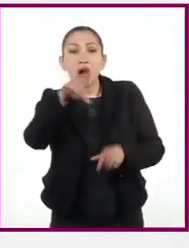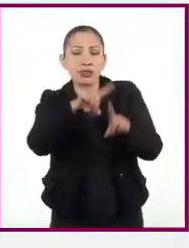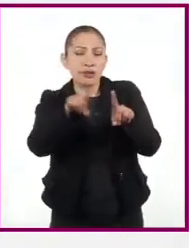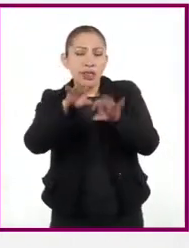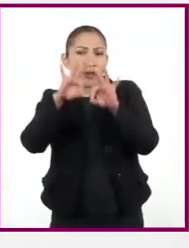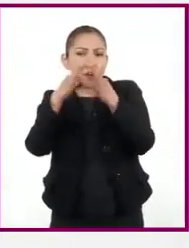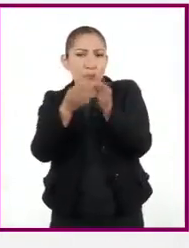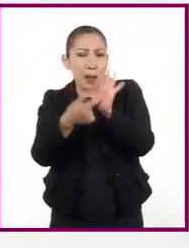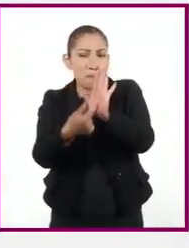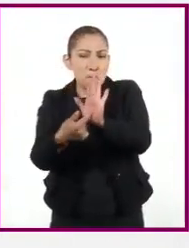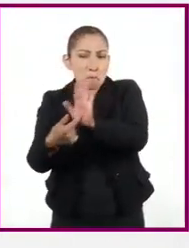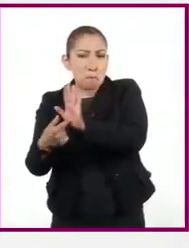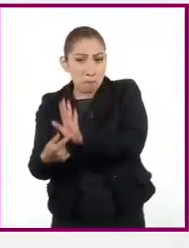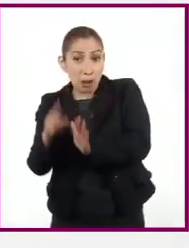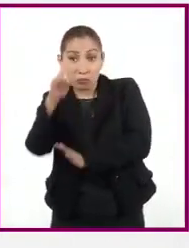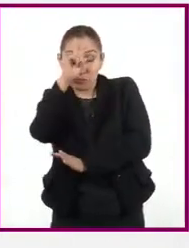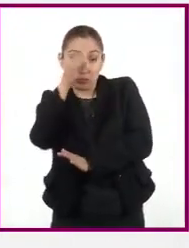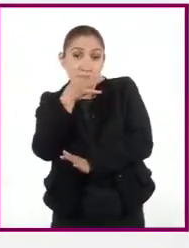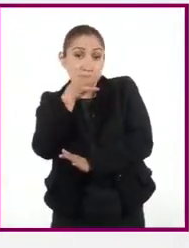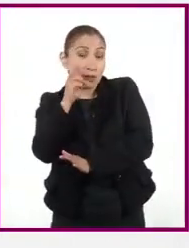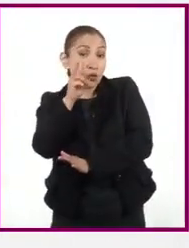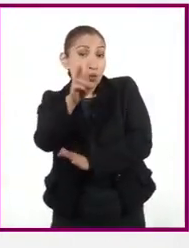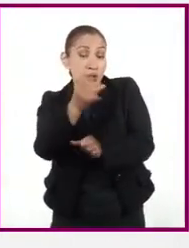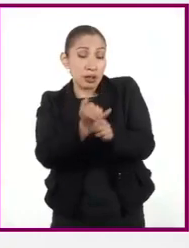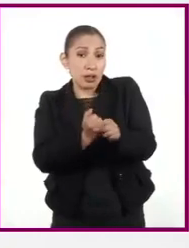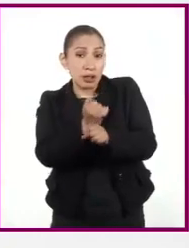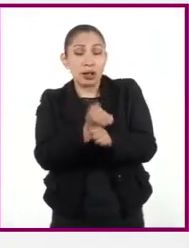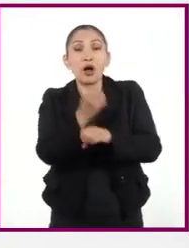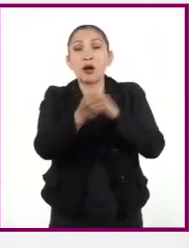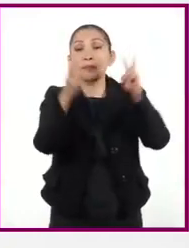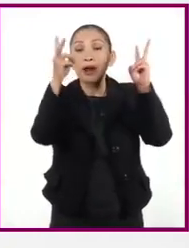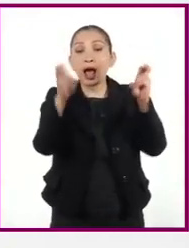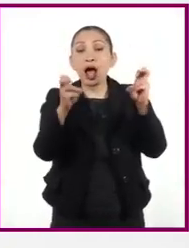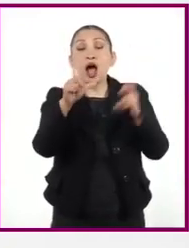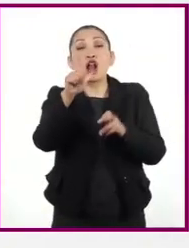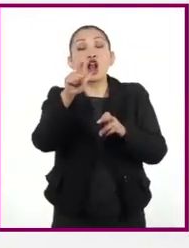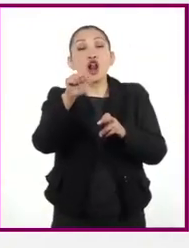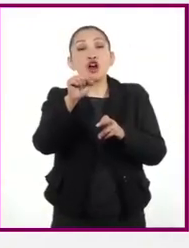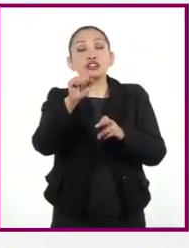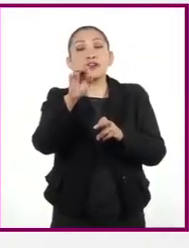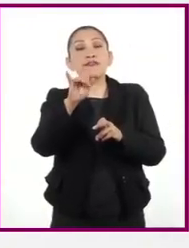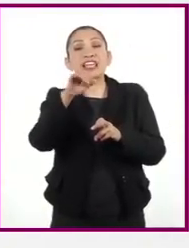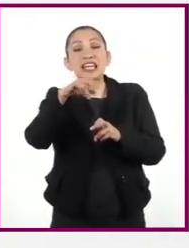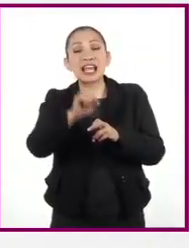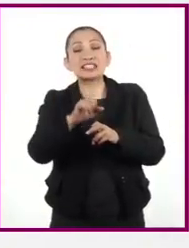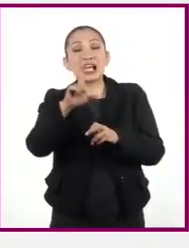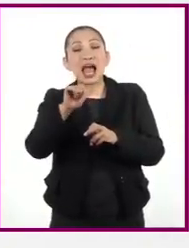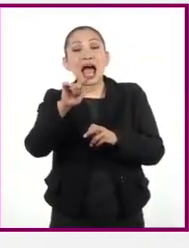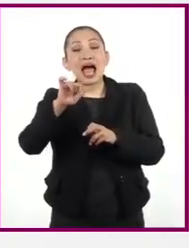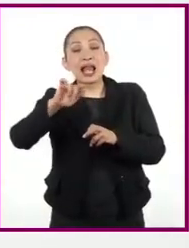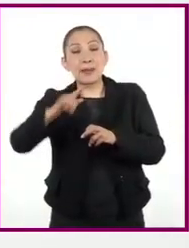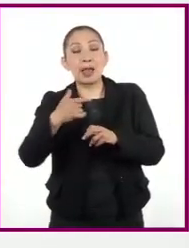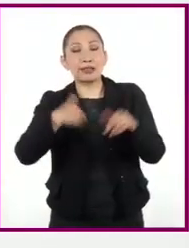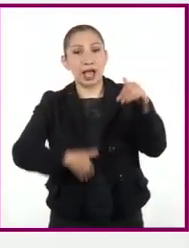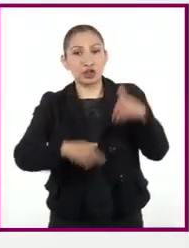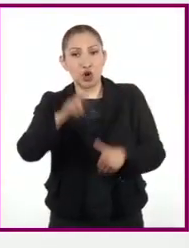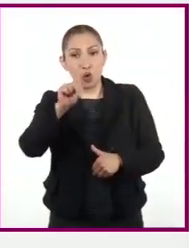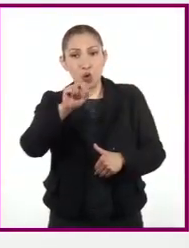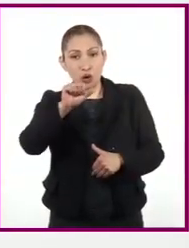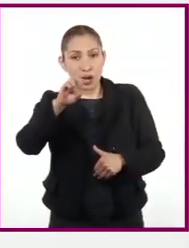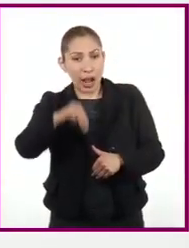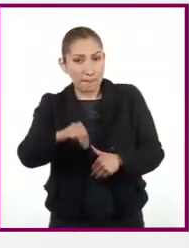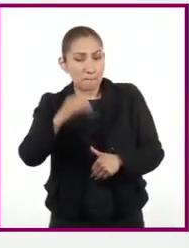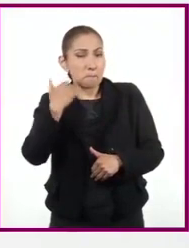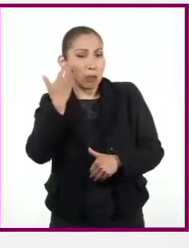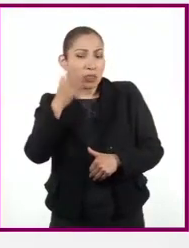diferentes de expresión Les recomendamos que investiguen sobre la obra Los fines, el Alep De Teatro UNAM Pueden